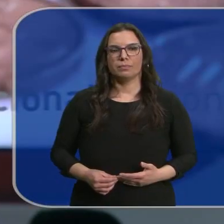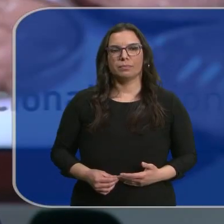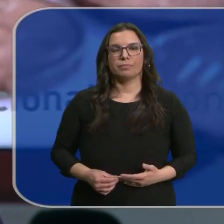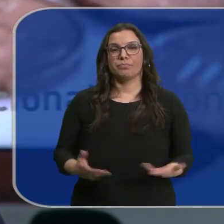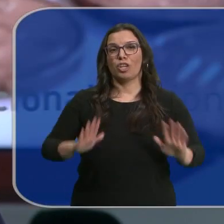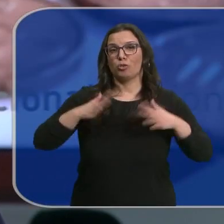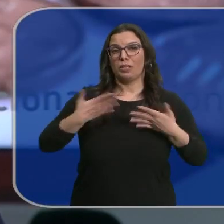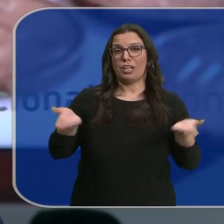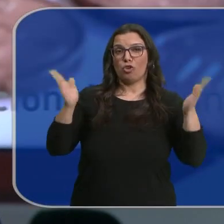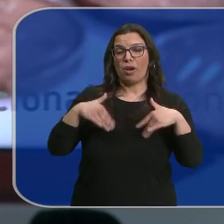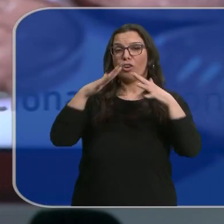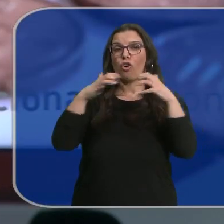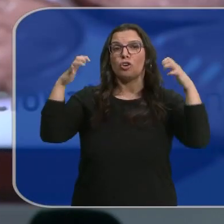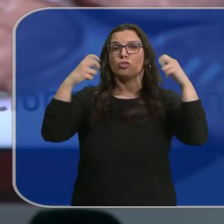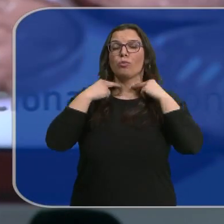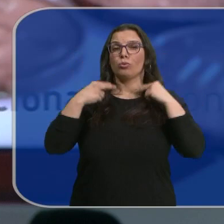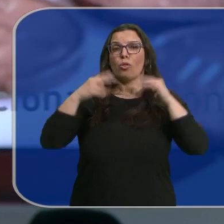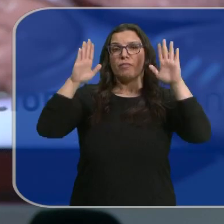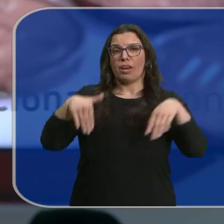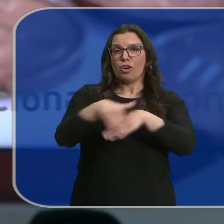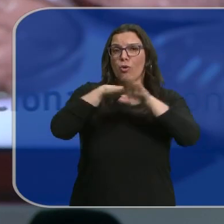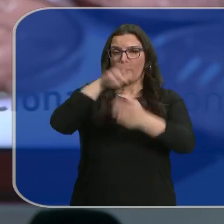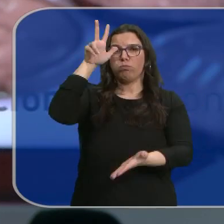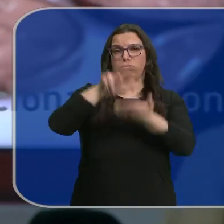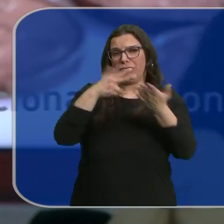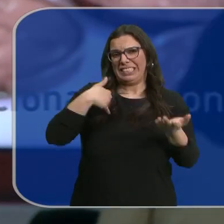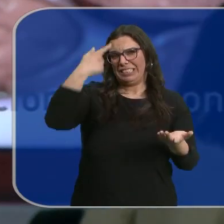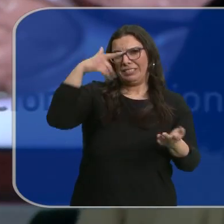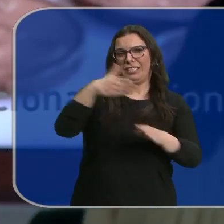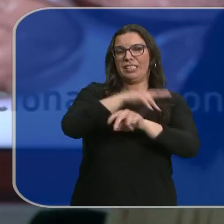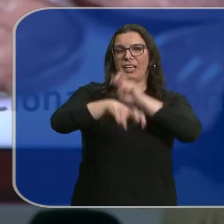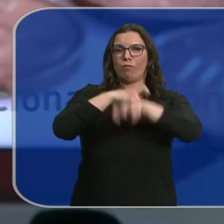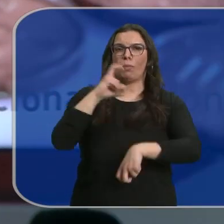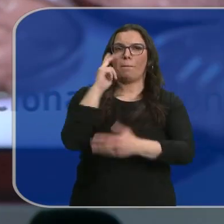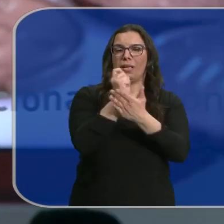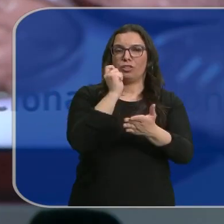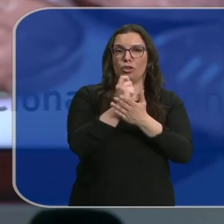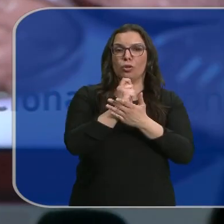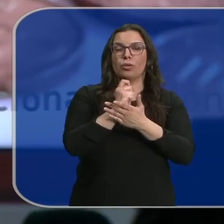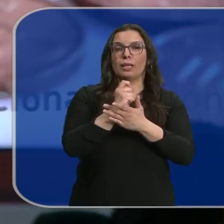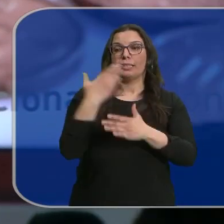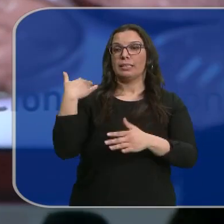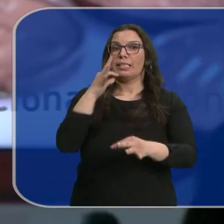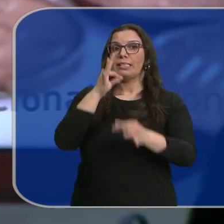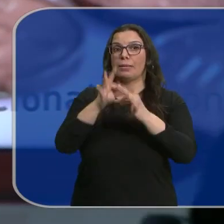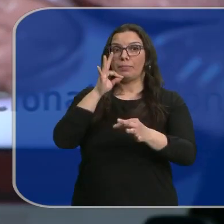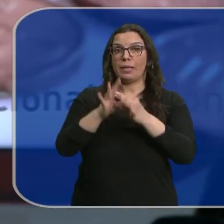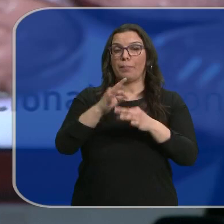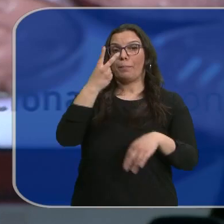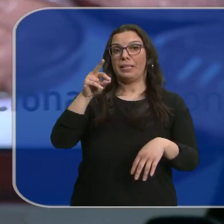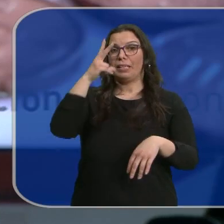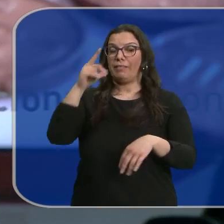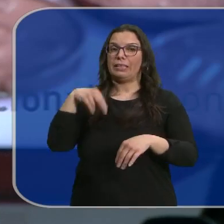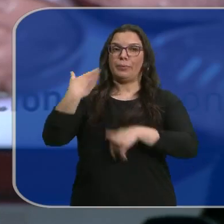No ha habido sorpresas en el Congreso. El Gobierno ha convalidado, tal y como se esperaba, la reforma de las pensiones que lleva en marcha desde septiembre de 2020.